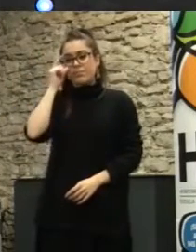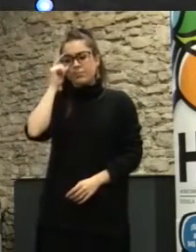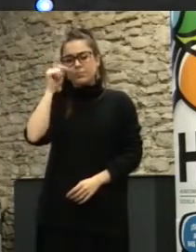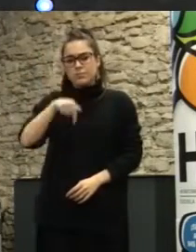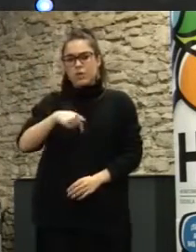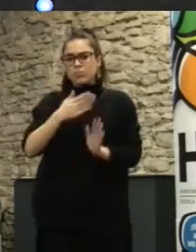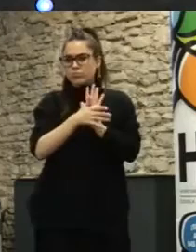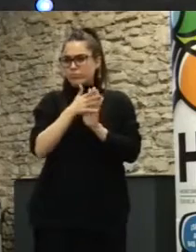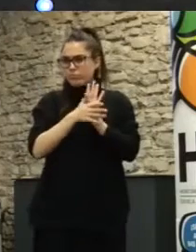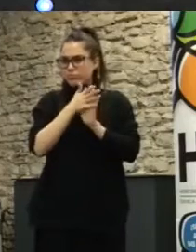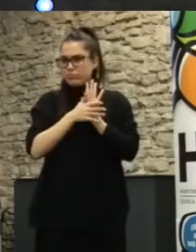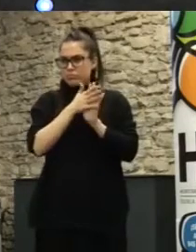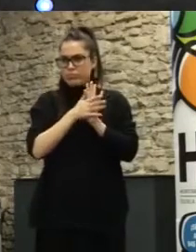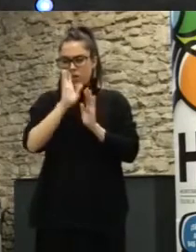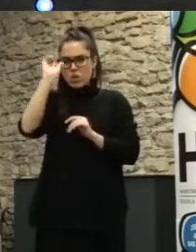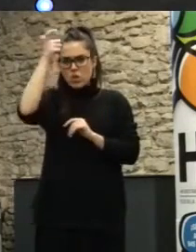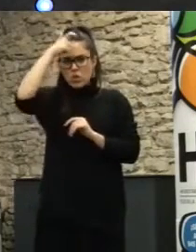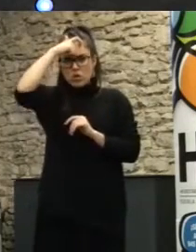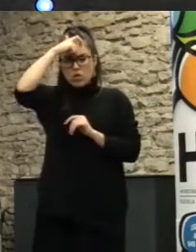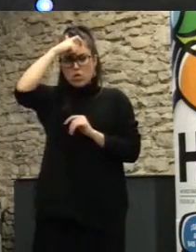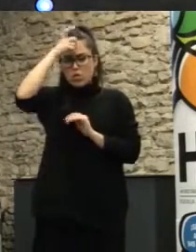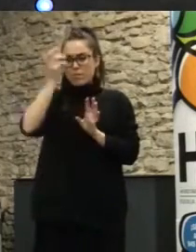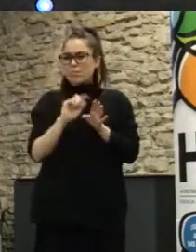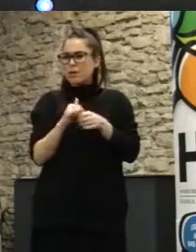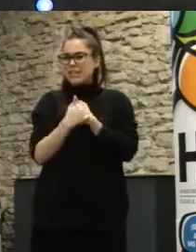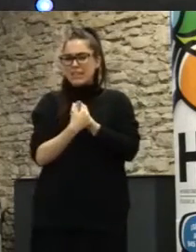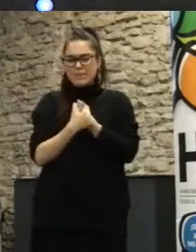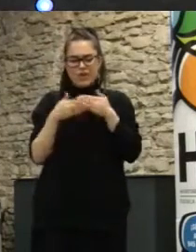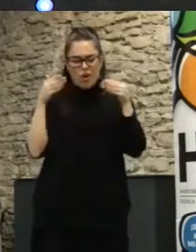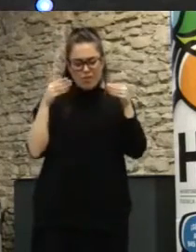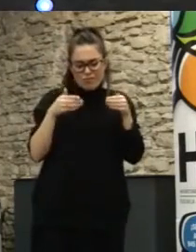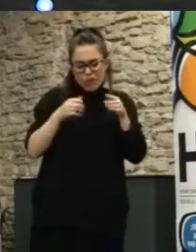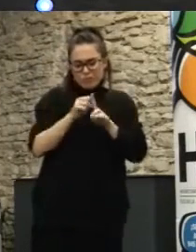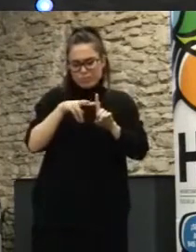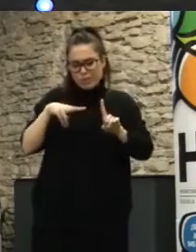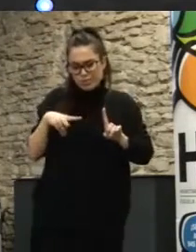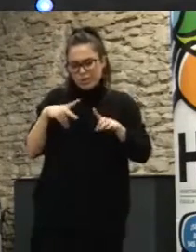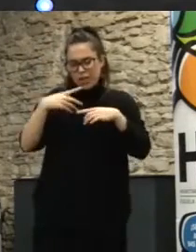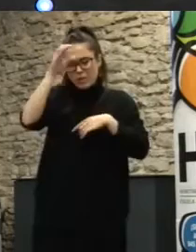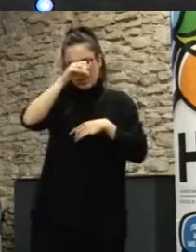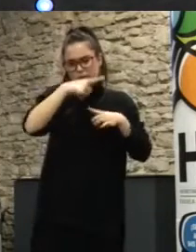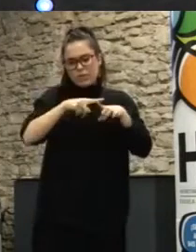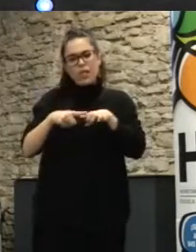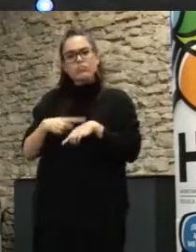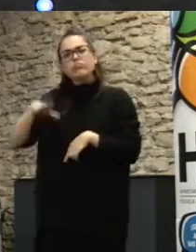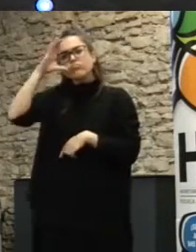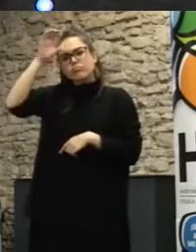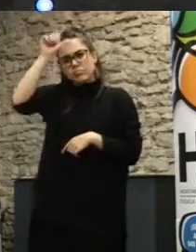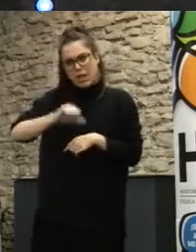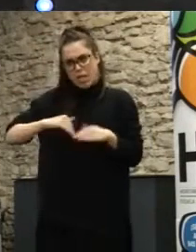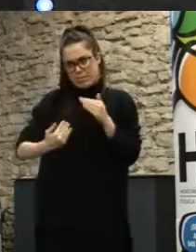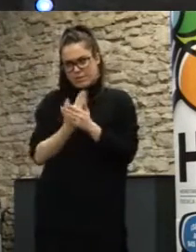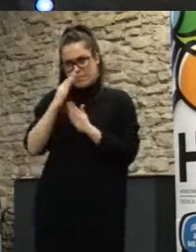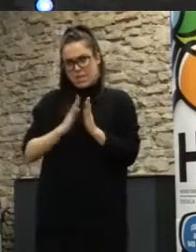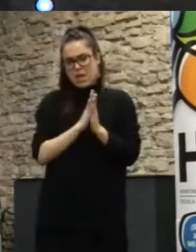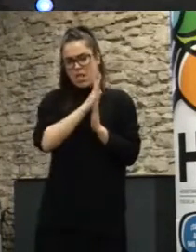oído hablar de diferentes conceptos de lo que es participación y enfoques y visiones sobre la participación ciudadana. A nosotros en Novagom nos